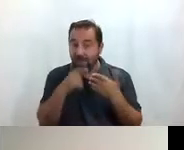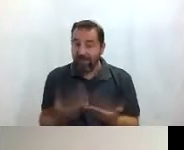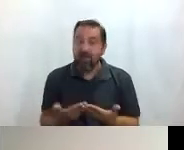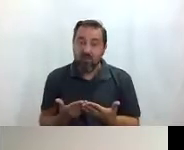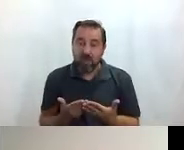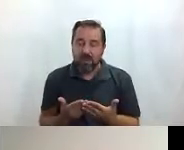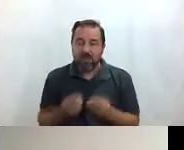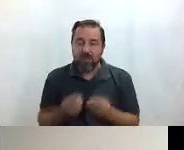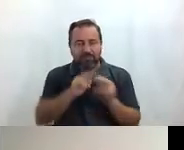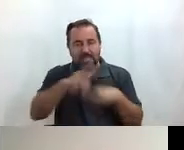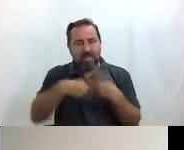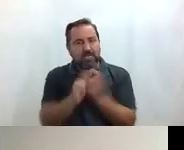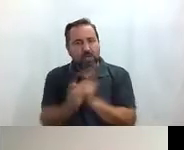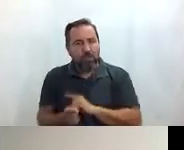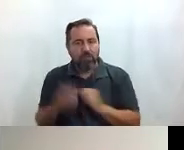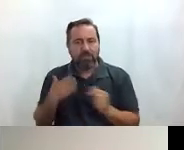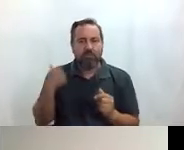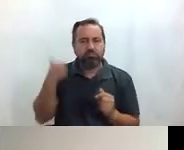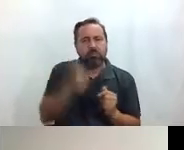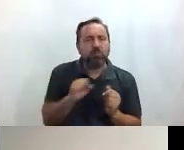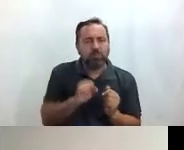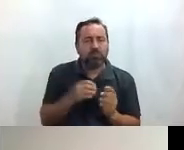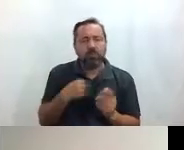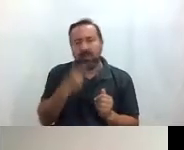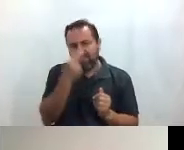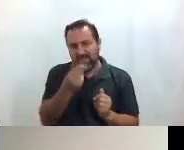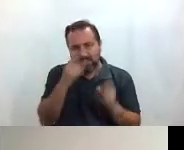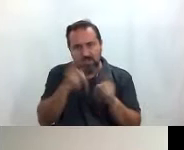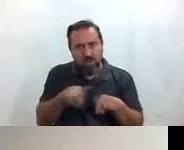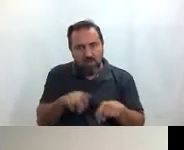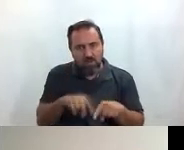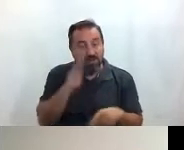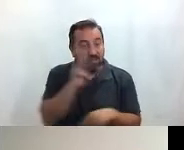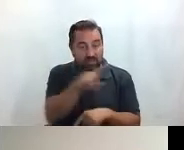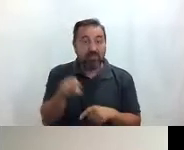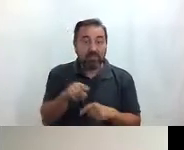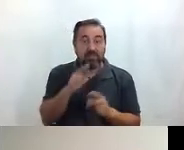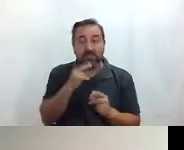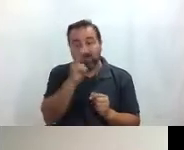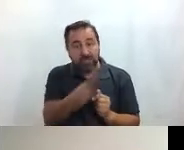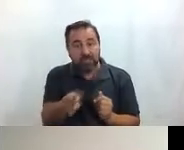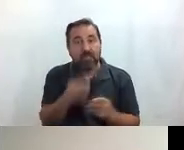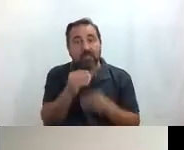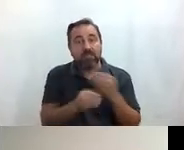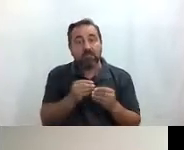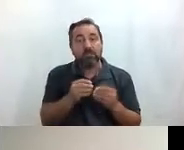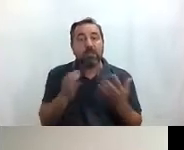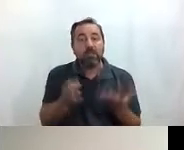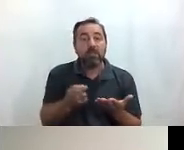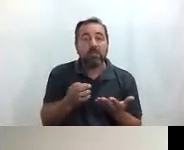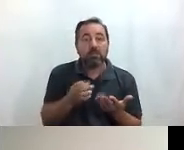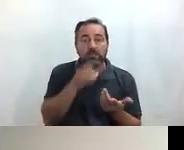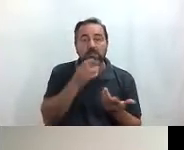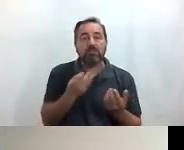renovando porque ya llevamos bastante tiempo con las mismas visitas que como veis aquí en las visitas que hacíamos eran mujeres que han